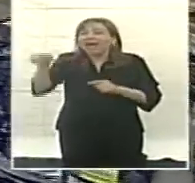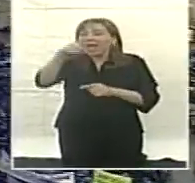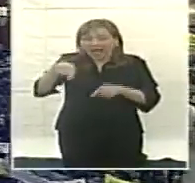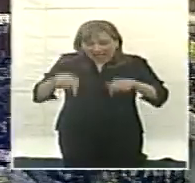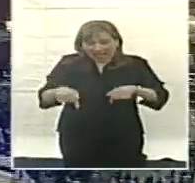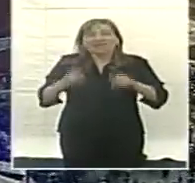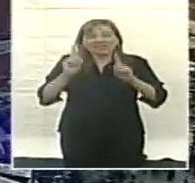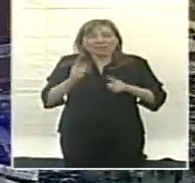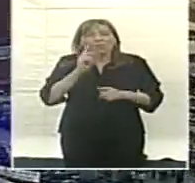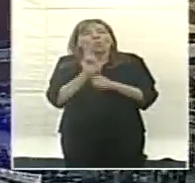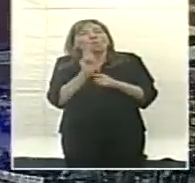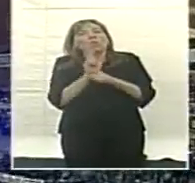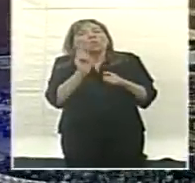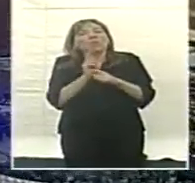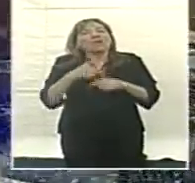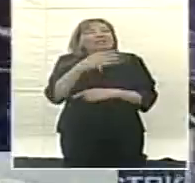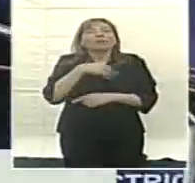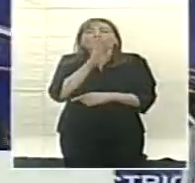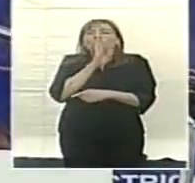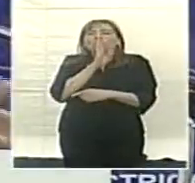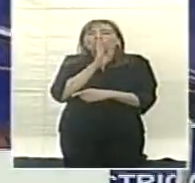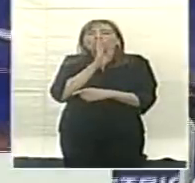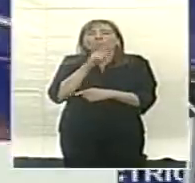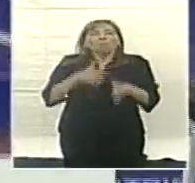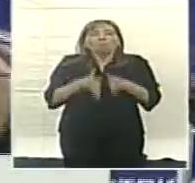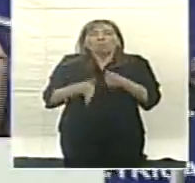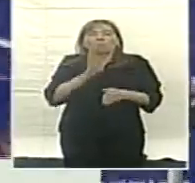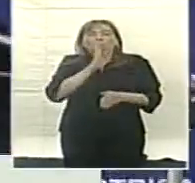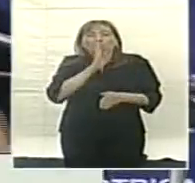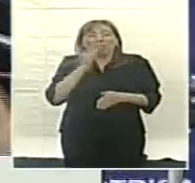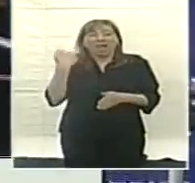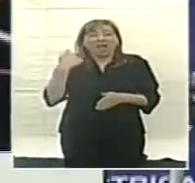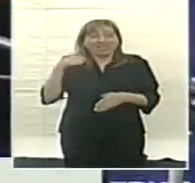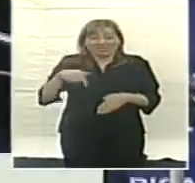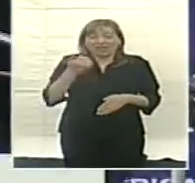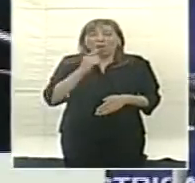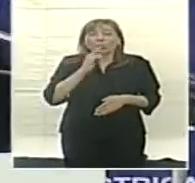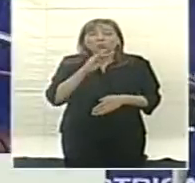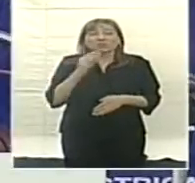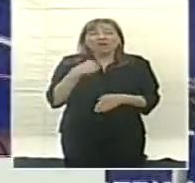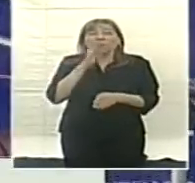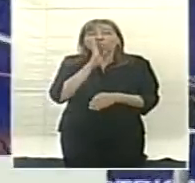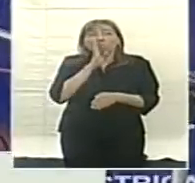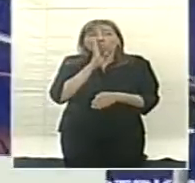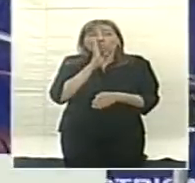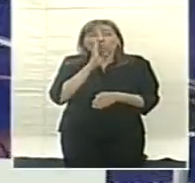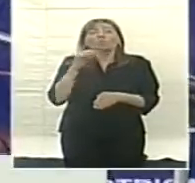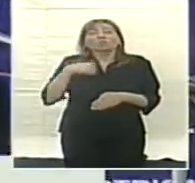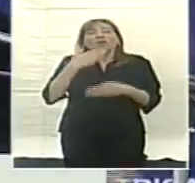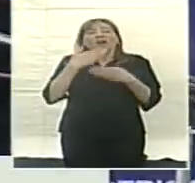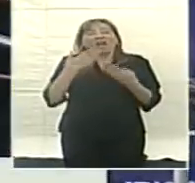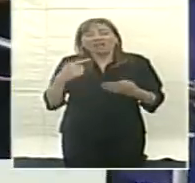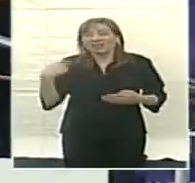vivos durante los años de parálisis esta maravillosa planta para que hoy... Y yo les agradezco a